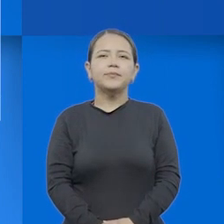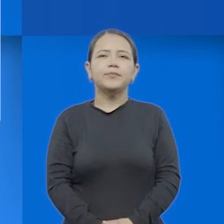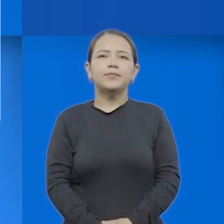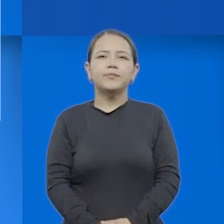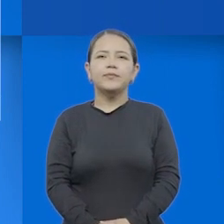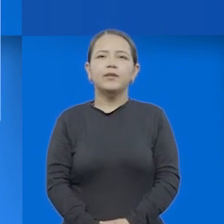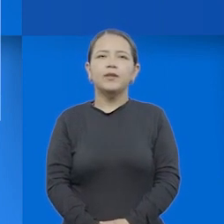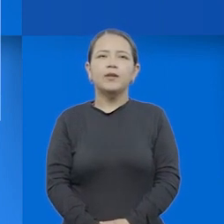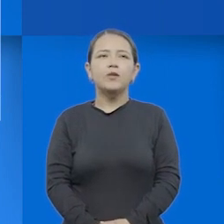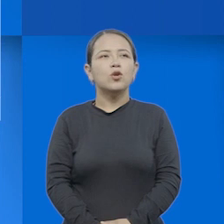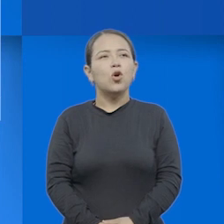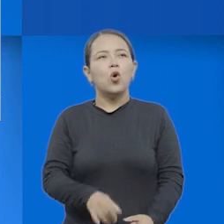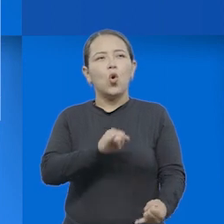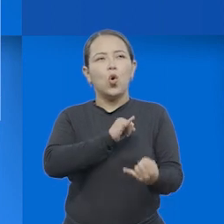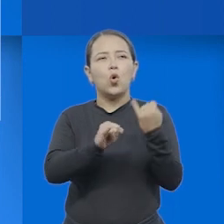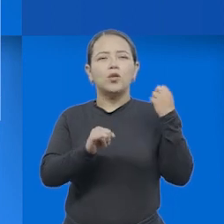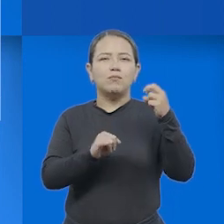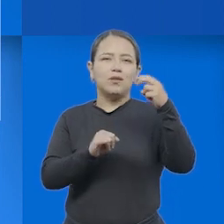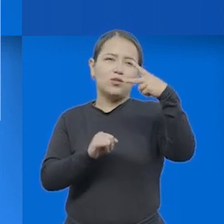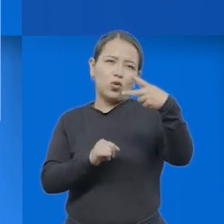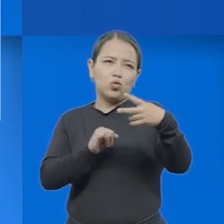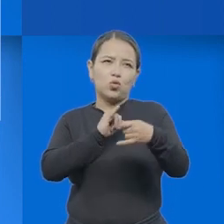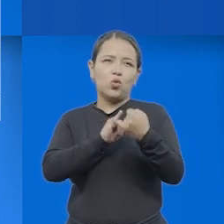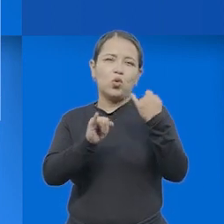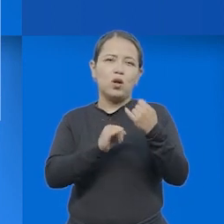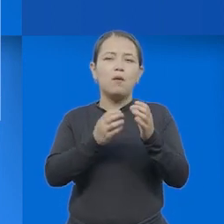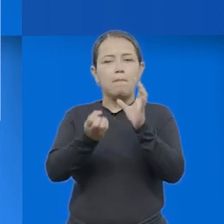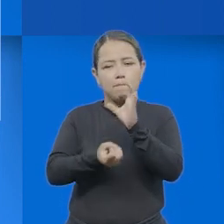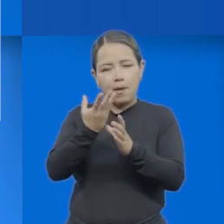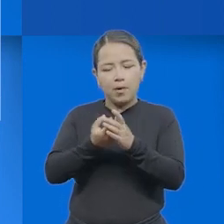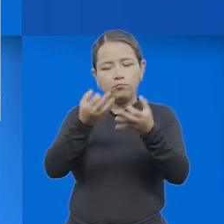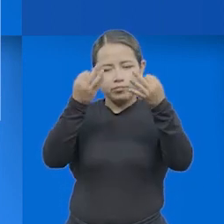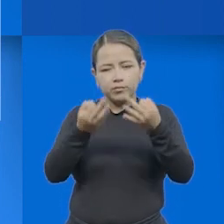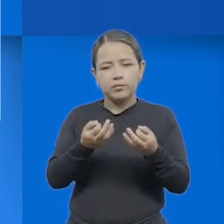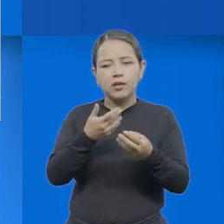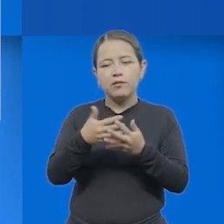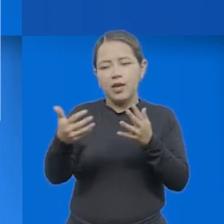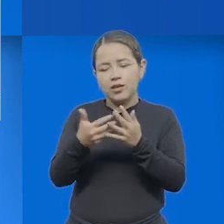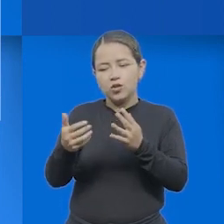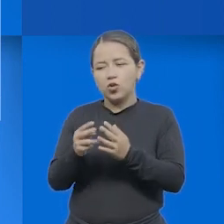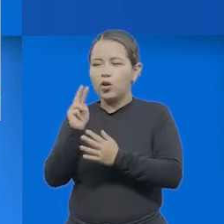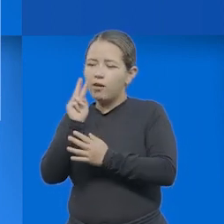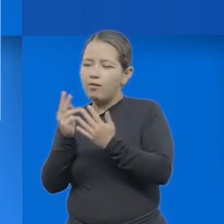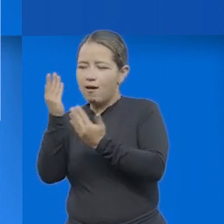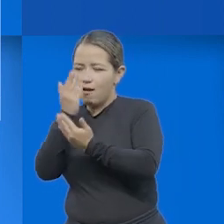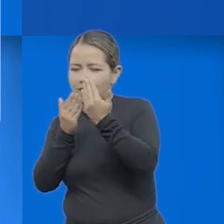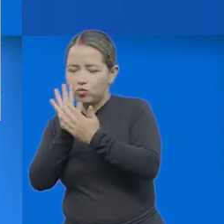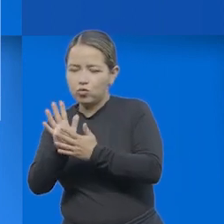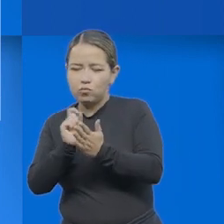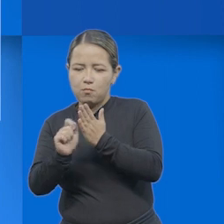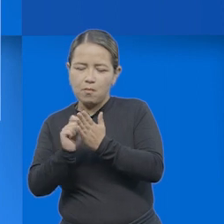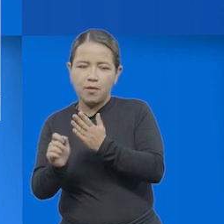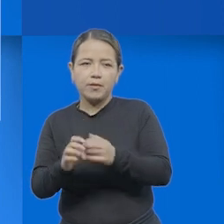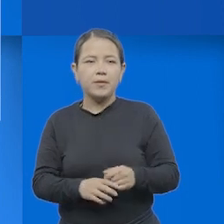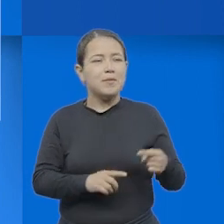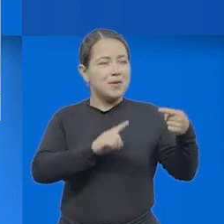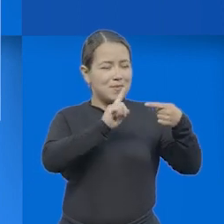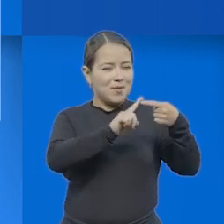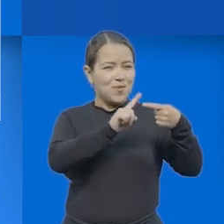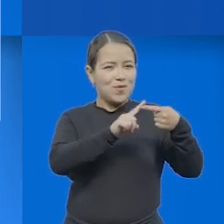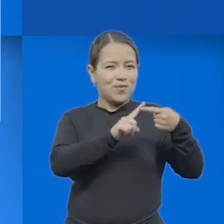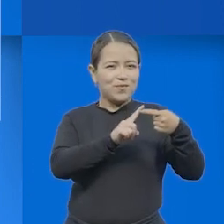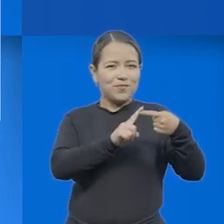Bien, aquí vemos las dos últimas fases, que serían la de producción textual y la de revisión. Las dos primeras fases, la